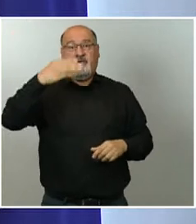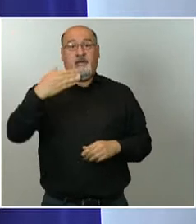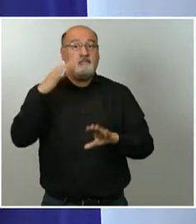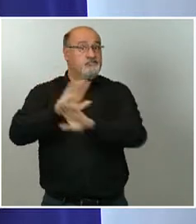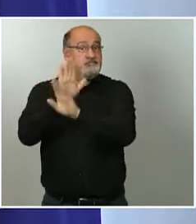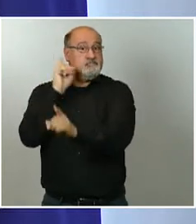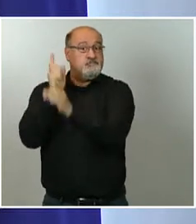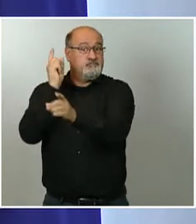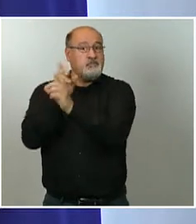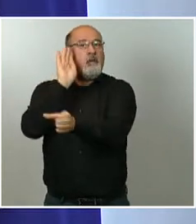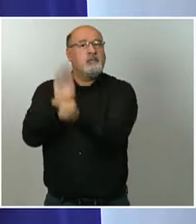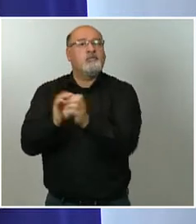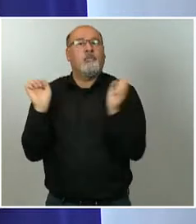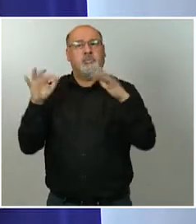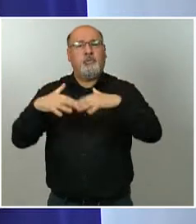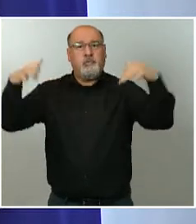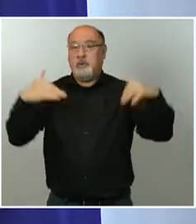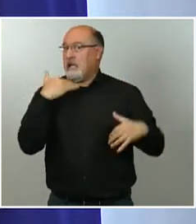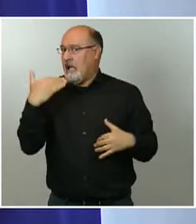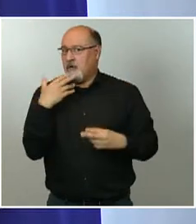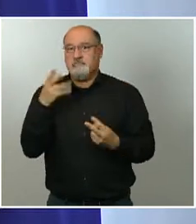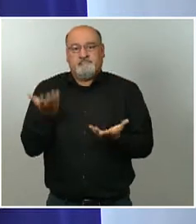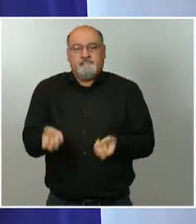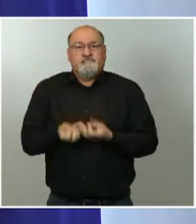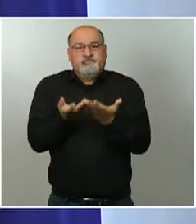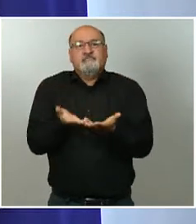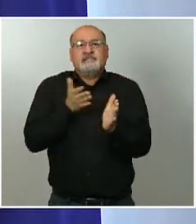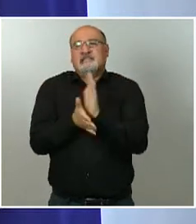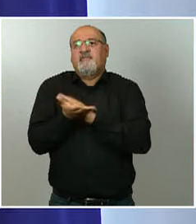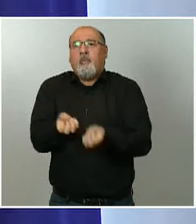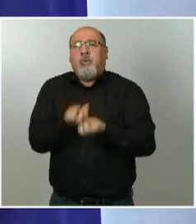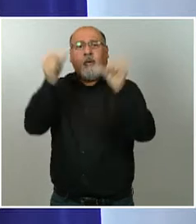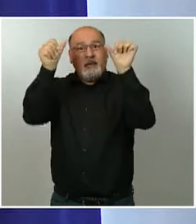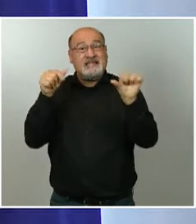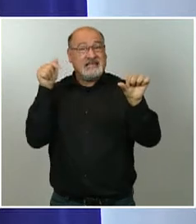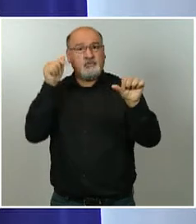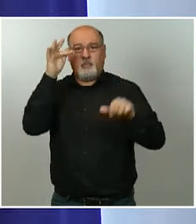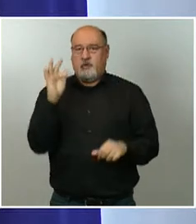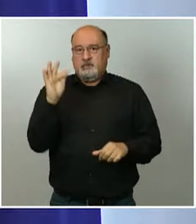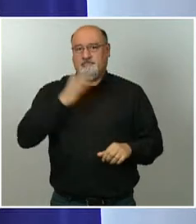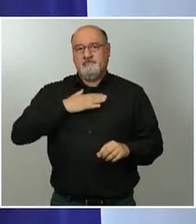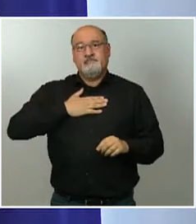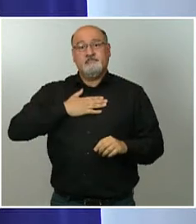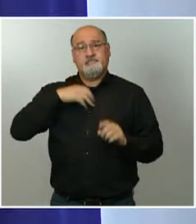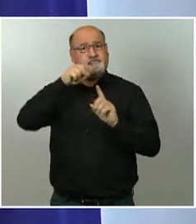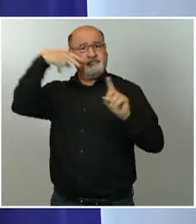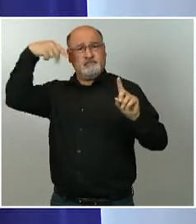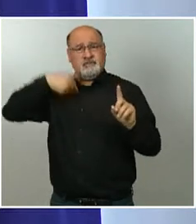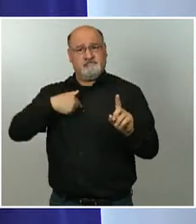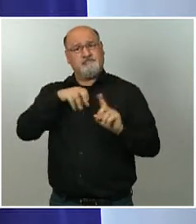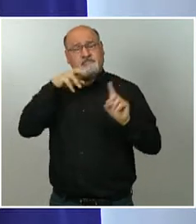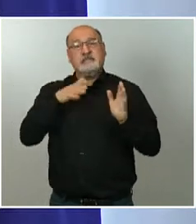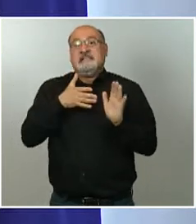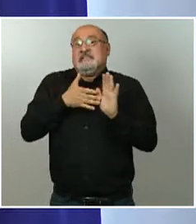Me parece que es un mensaje, además, también positivo, desde el punto de vista de la esperanza que supone estos próximos